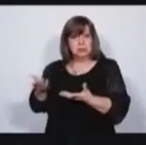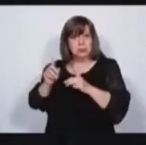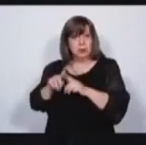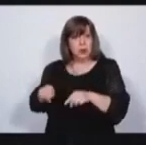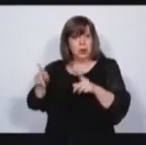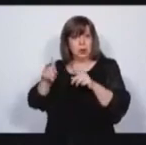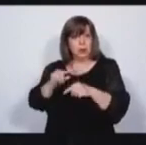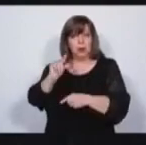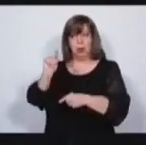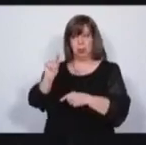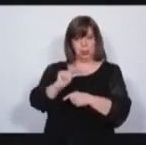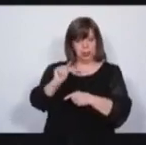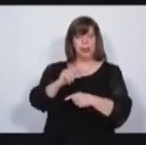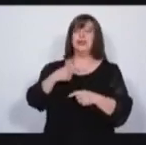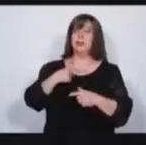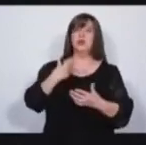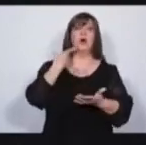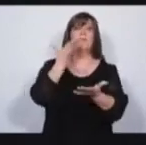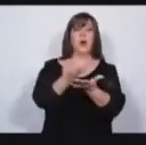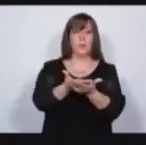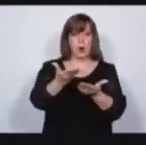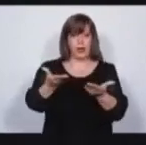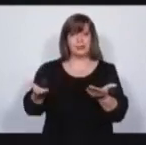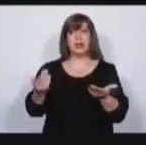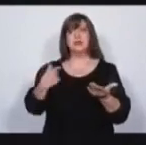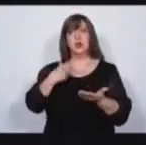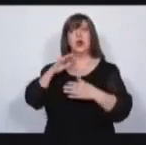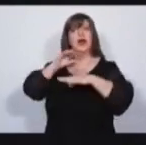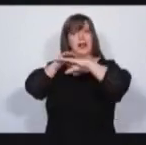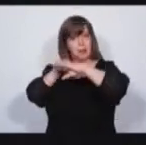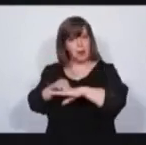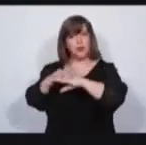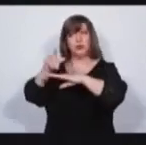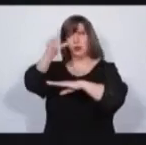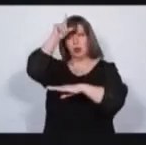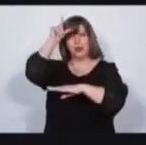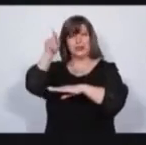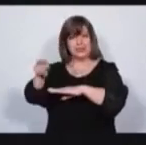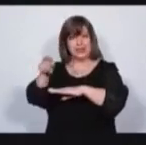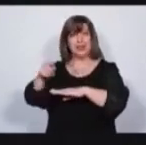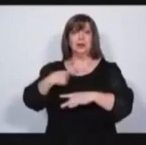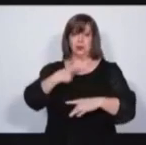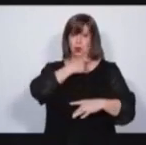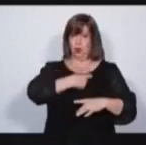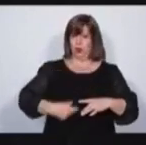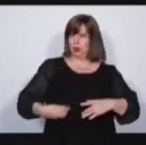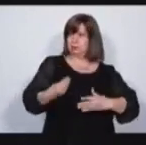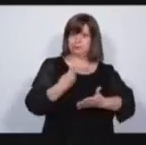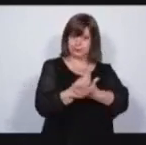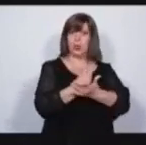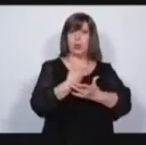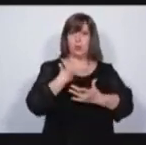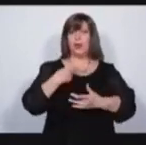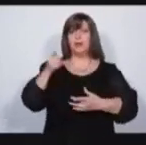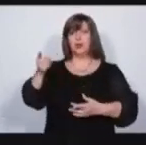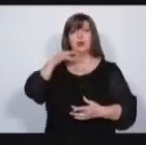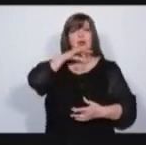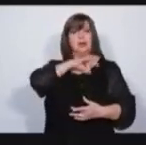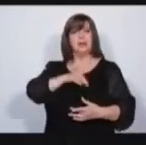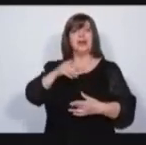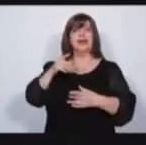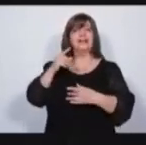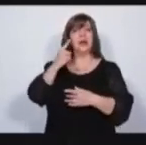fuerza. Vamos a proponer y vamos a respaldar a esos policías no solamente como gobernador, sino que van a cobrar un ítem